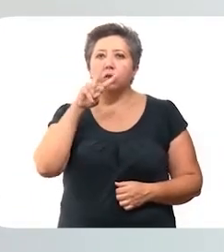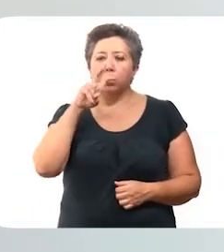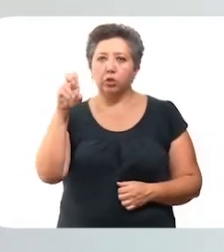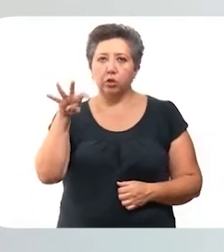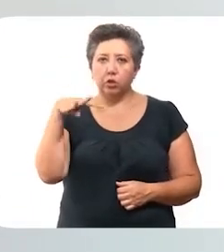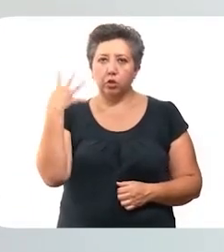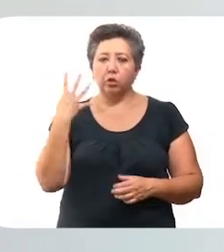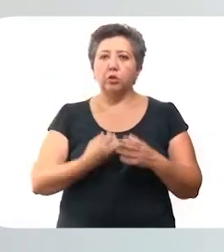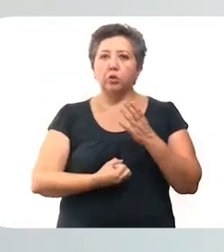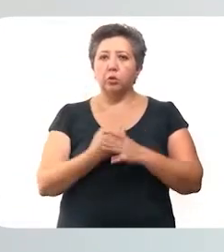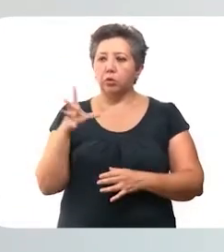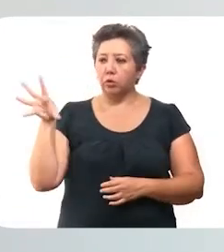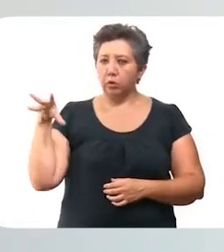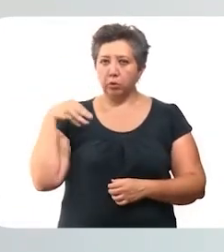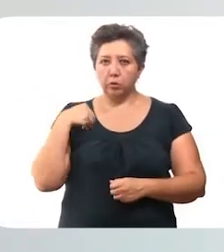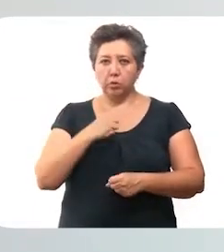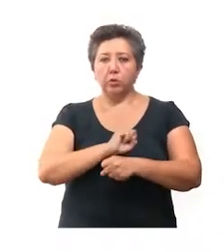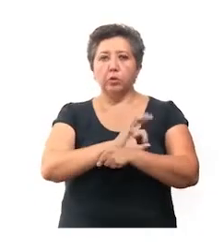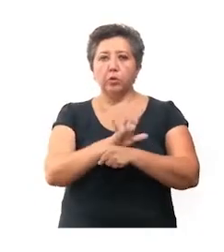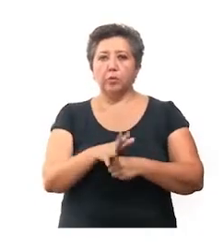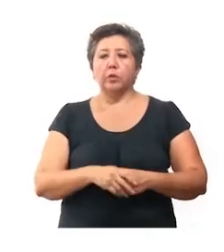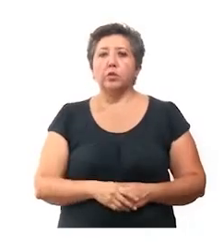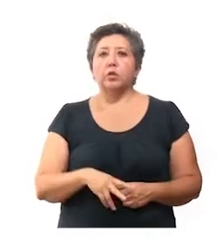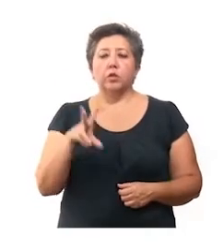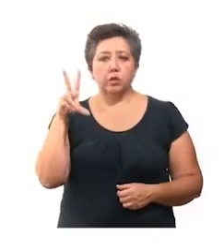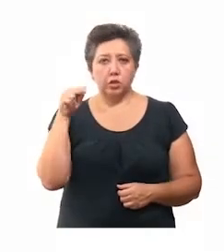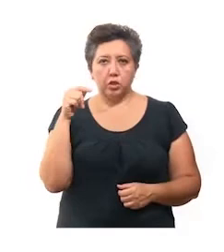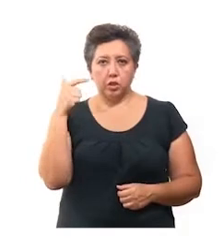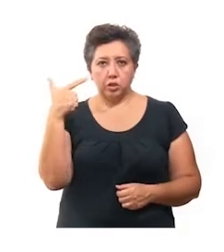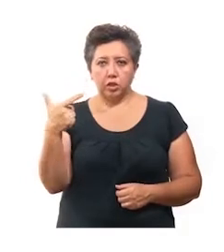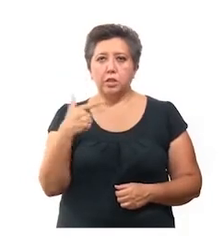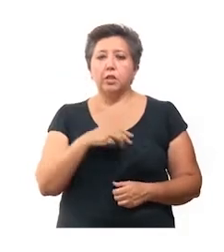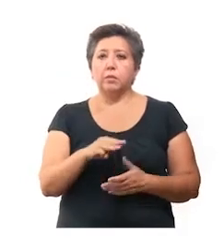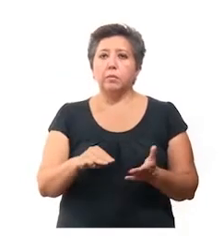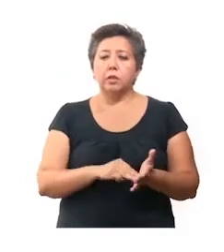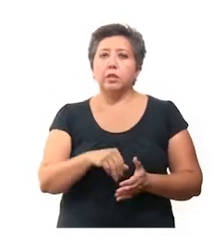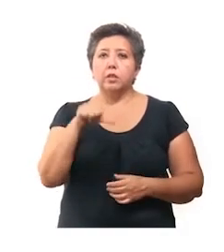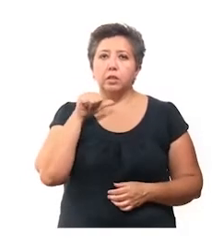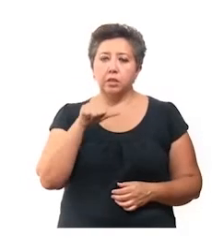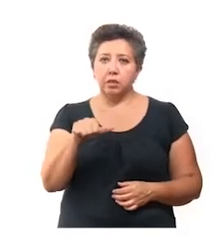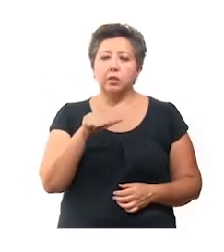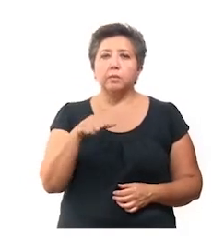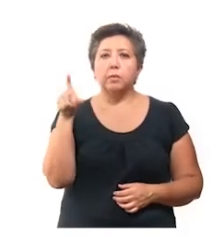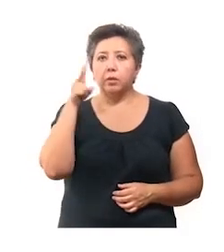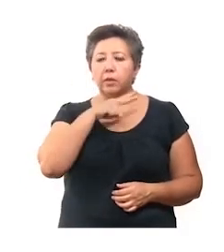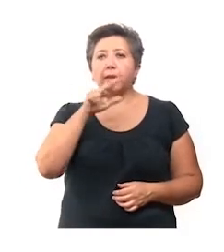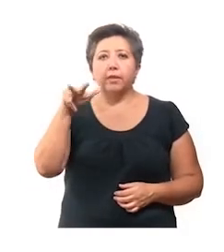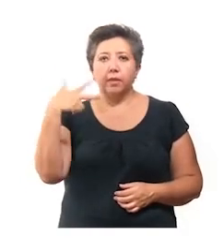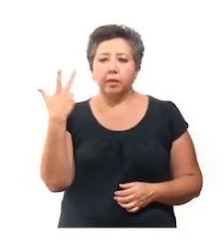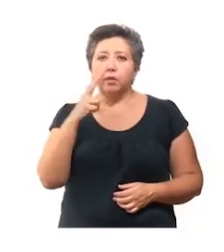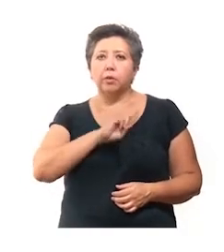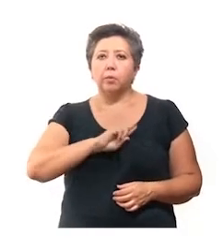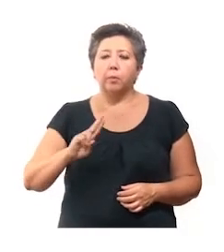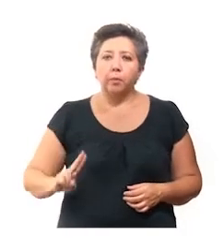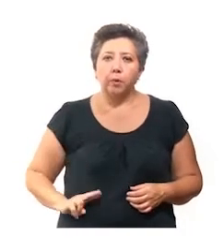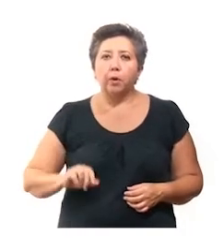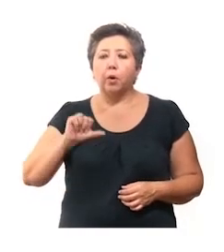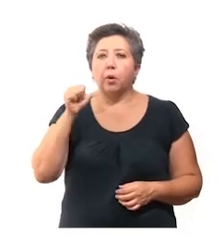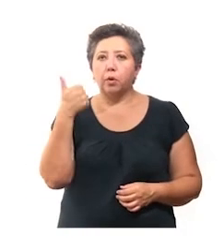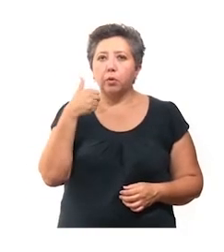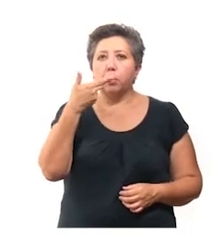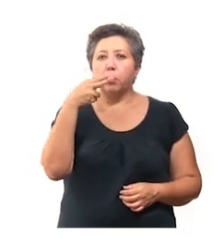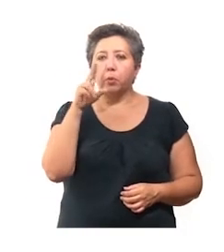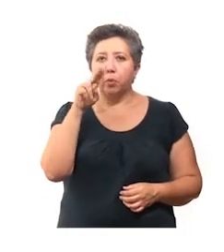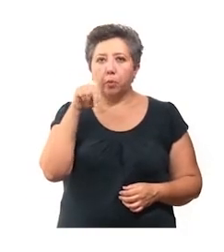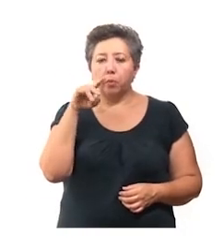214 nuevos contagios de coronavirus. 87 en Mérida, 16 en Valladolid, 13 en Numán, 11 en Junucmá,